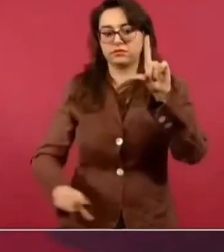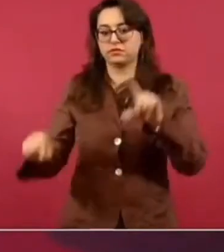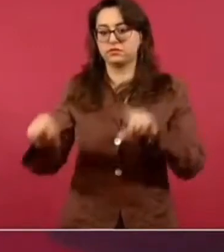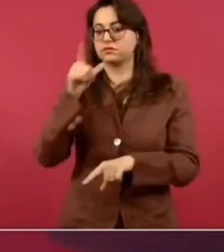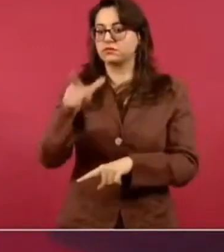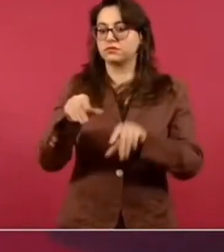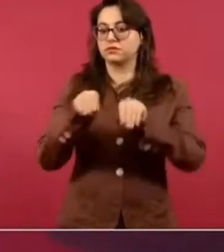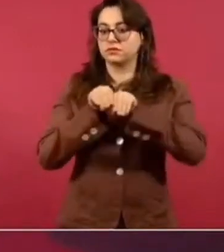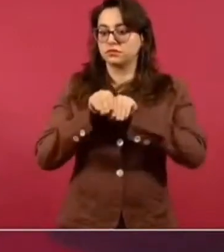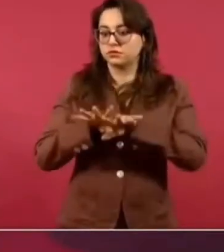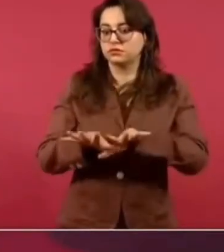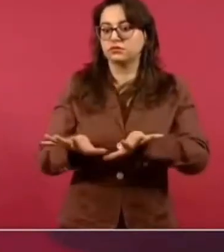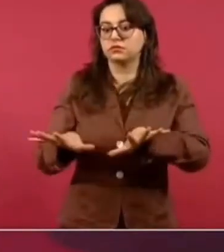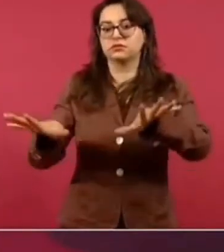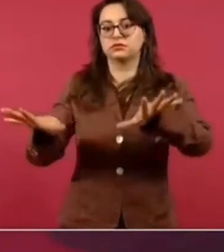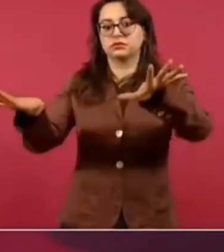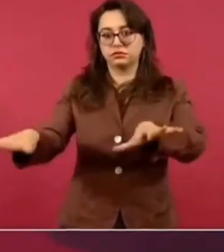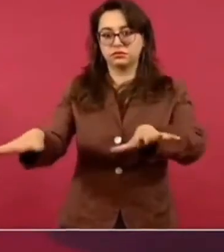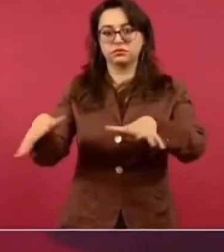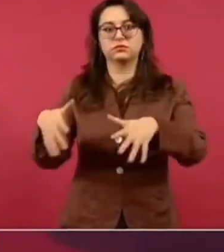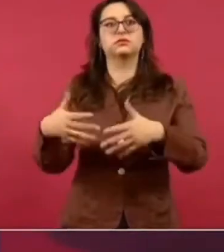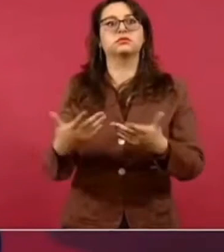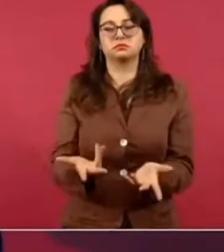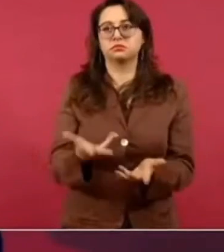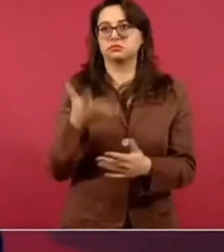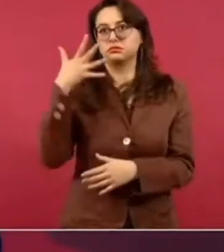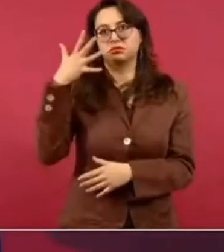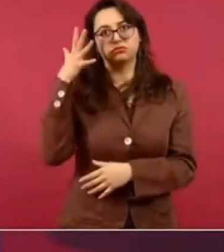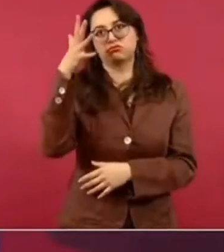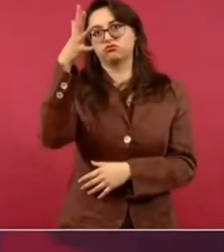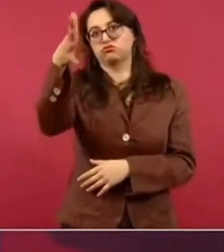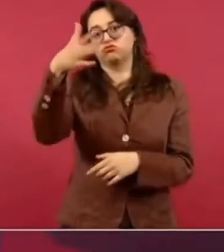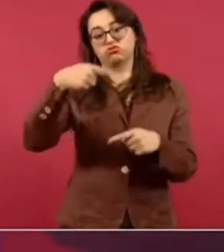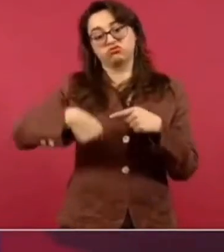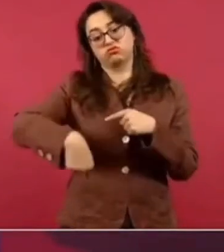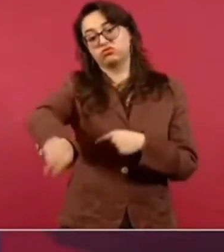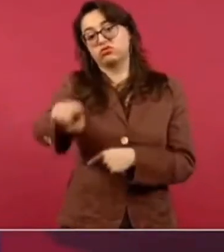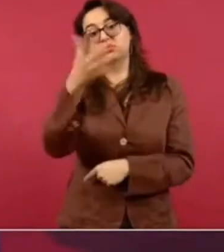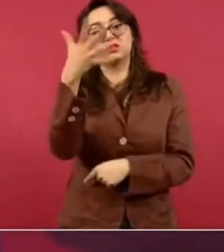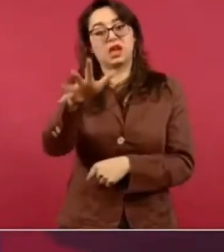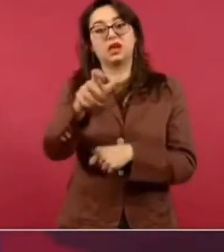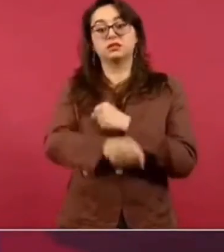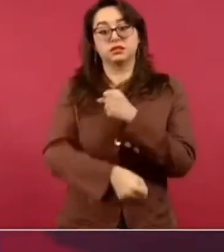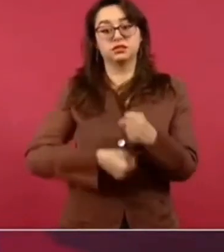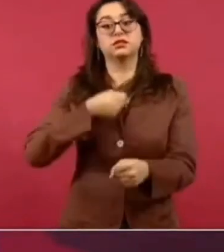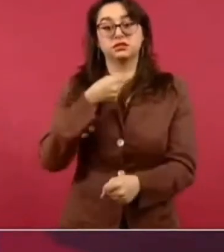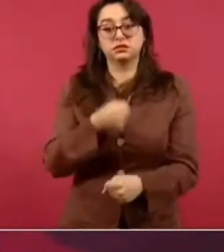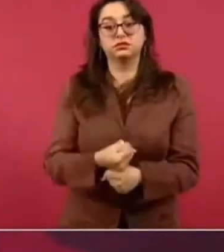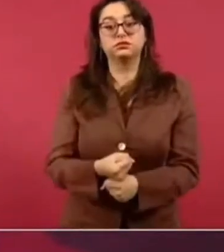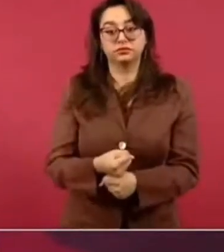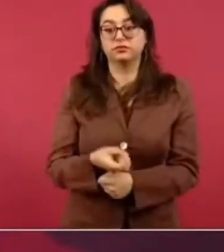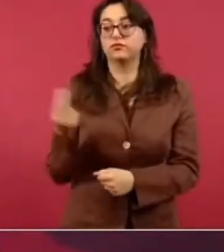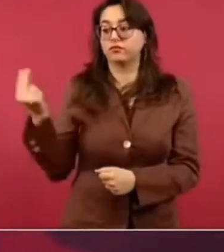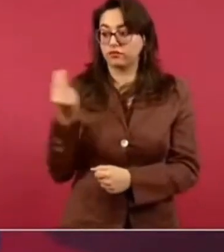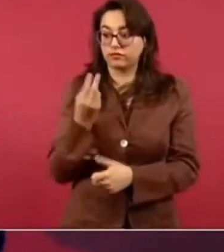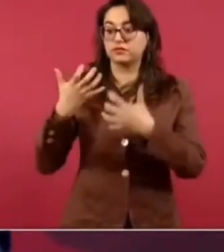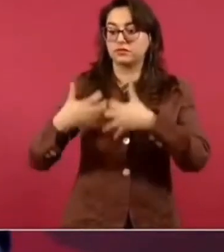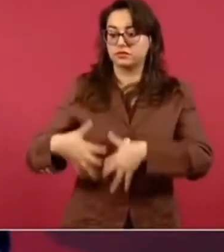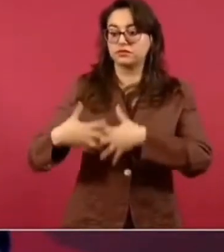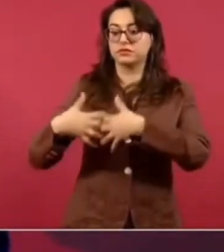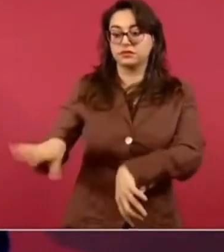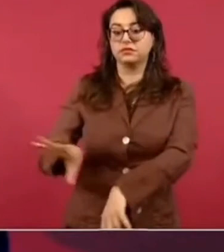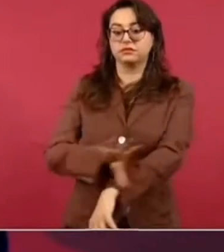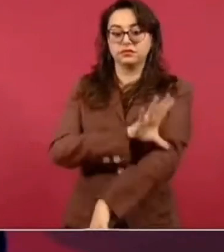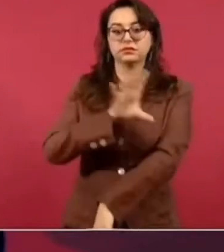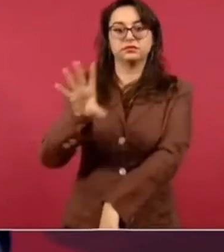creciendo, va a seguir la demanda de energía eléctrica y necesitamos producir, generar más energía